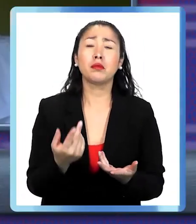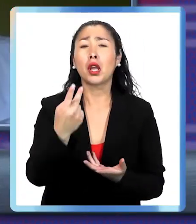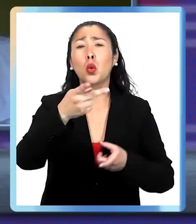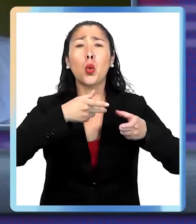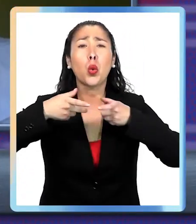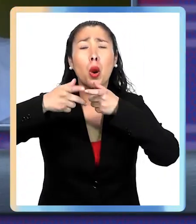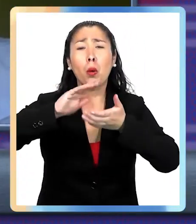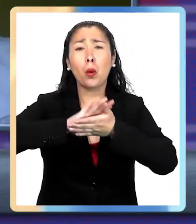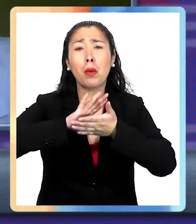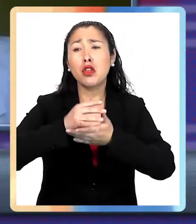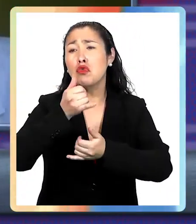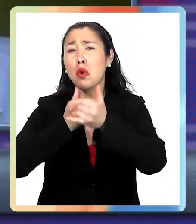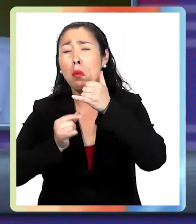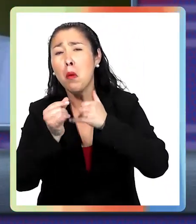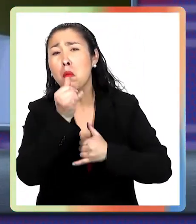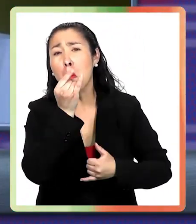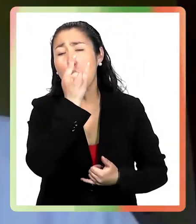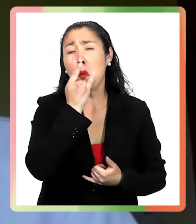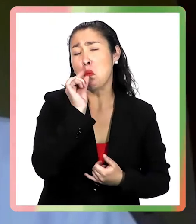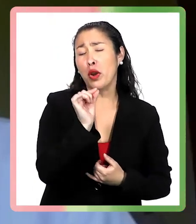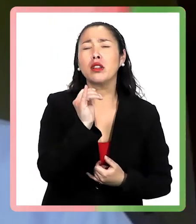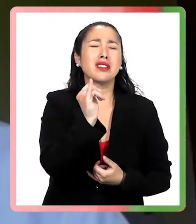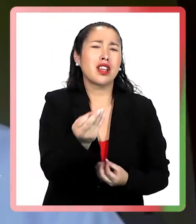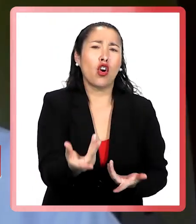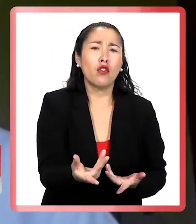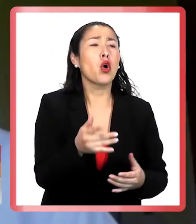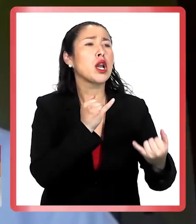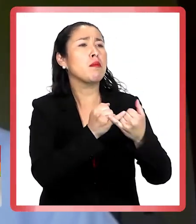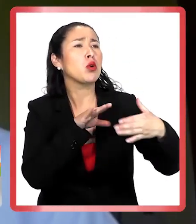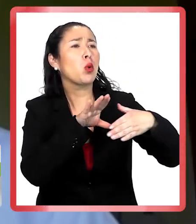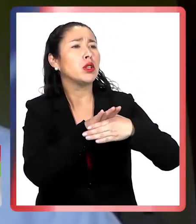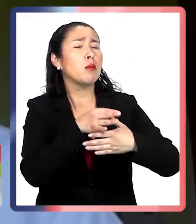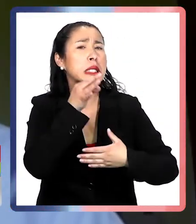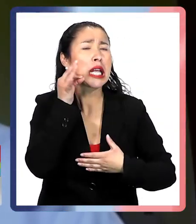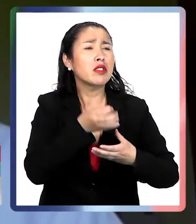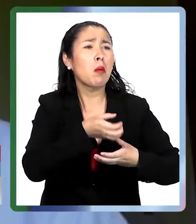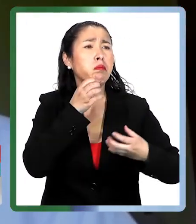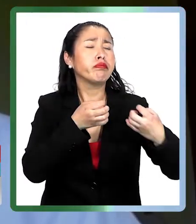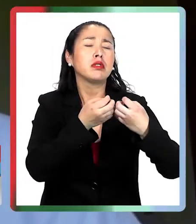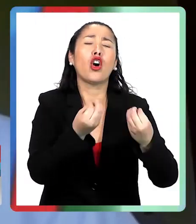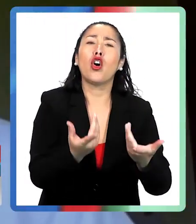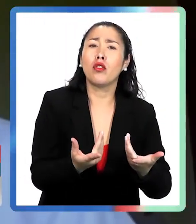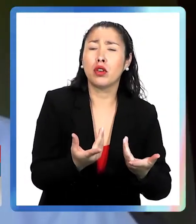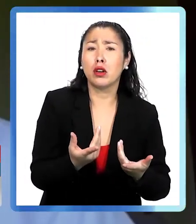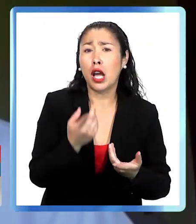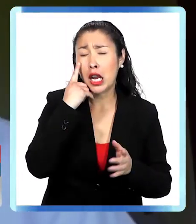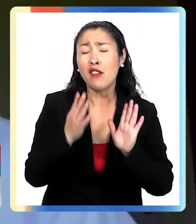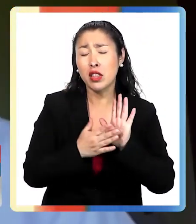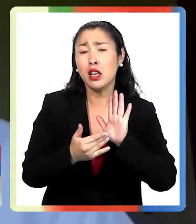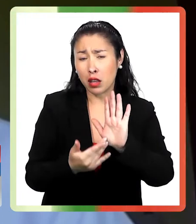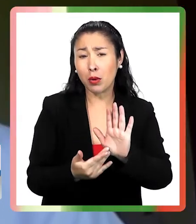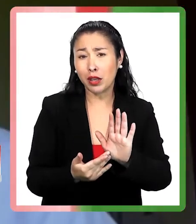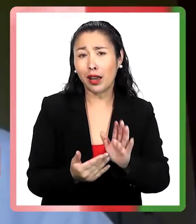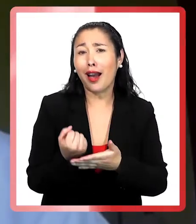en tu cumpleaños no te puedas tomar un traguito o con tus amigos no te puedas tomar una cervecita, la evidencia muestra que el trago no ayuda